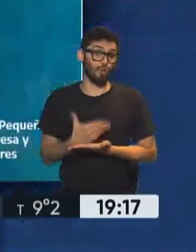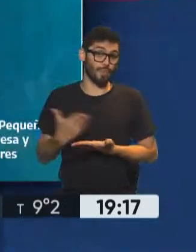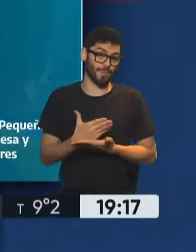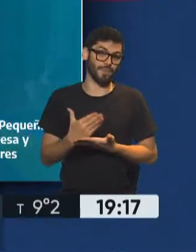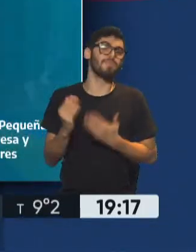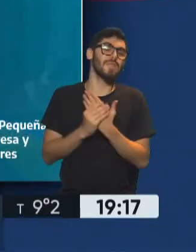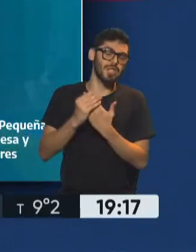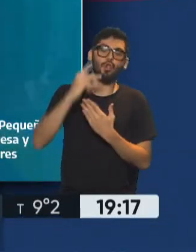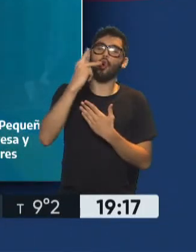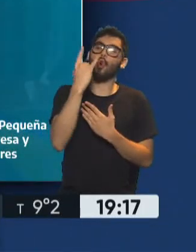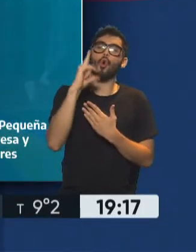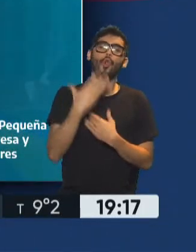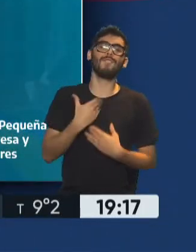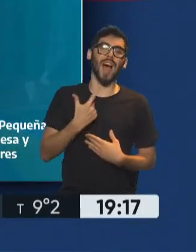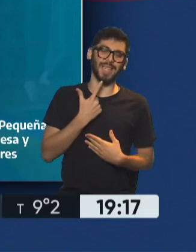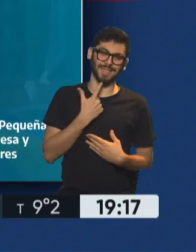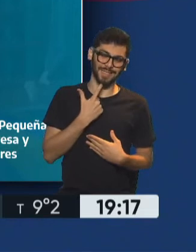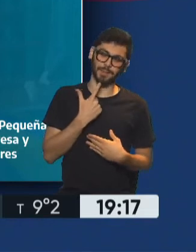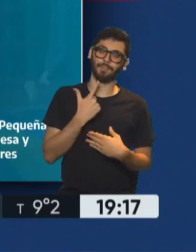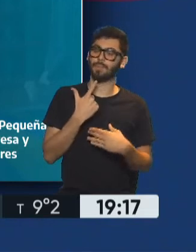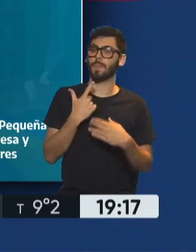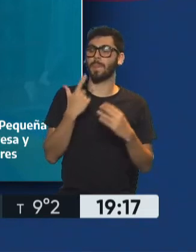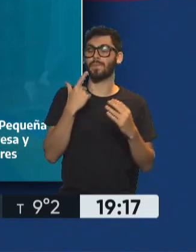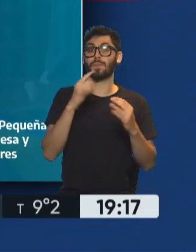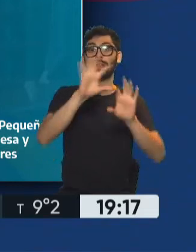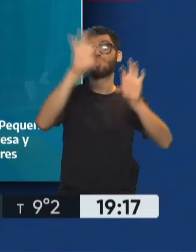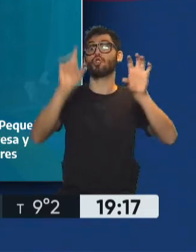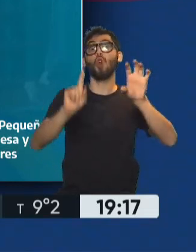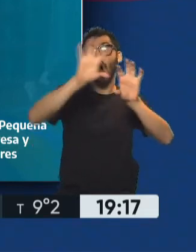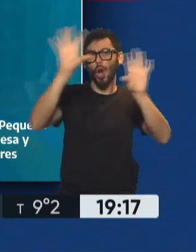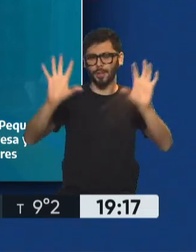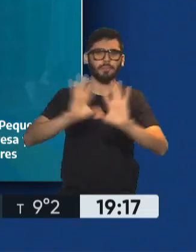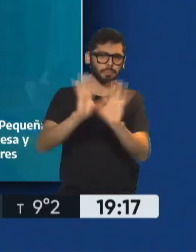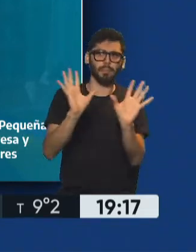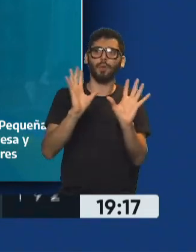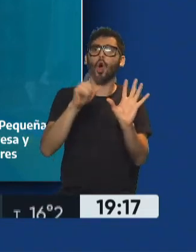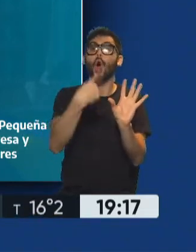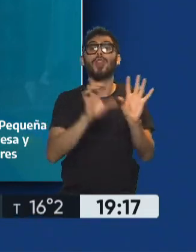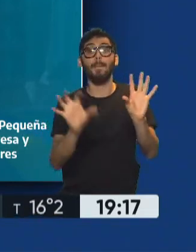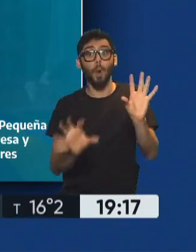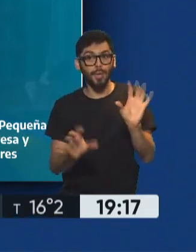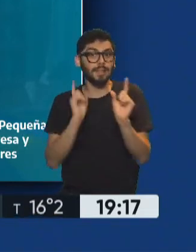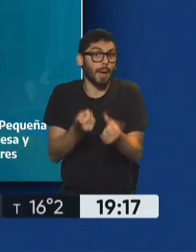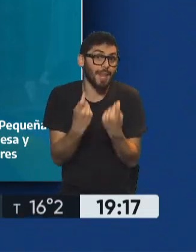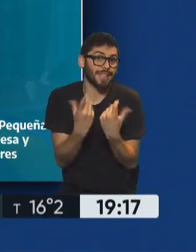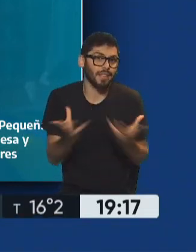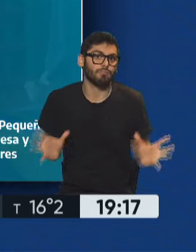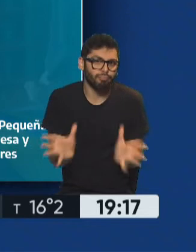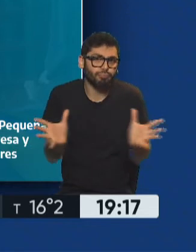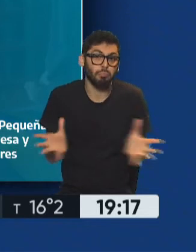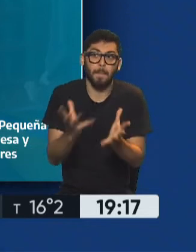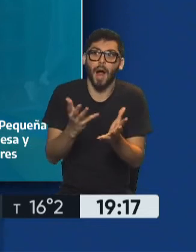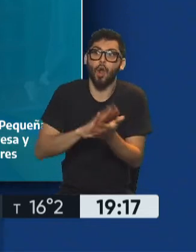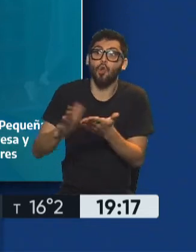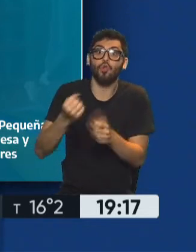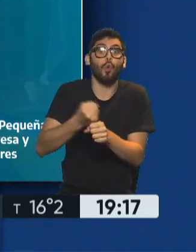Matías Culfas es trabajar en un programa para el resto de provincias que no son del norte grande que también requieren un incentivo para la generación